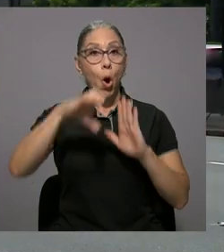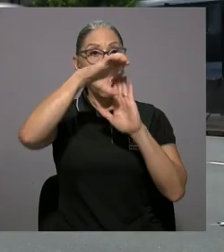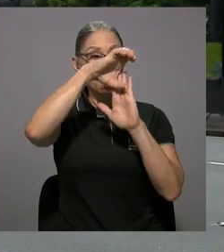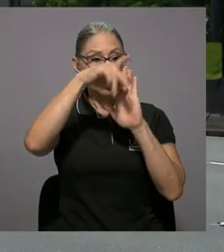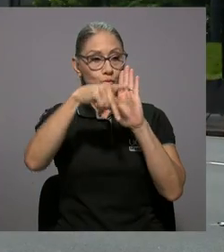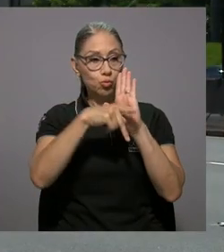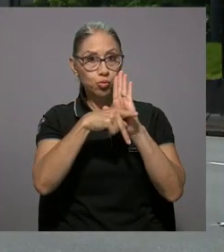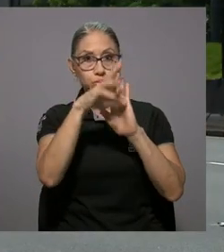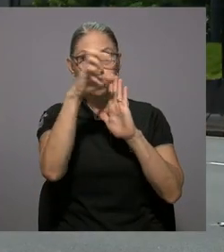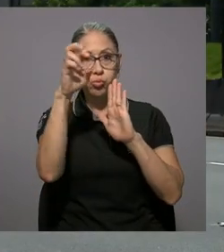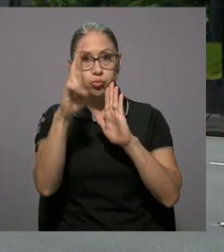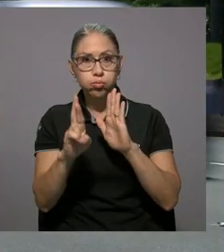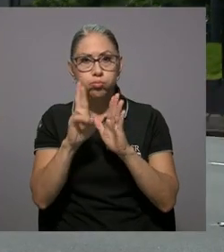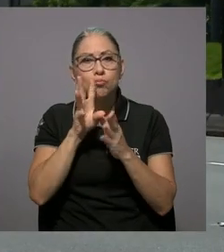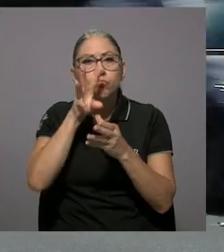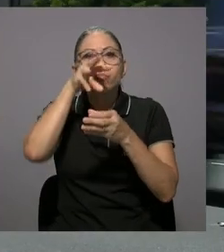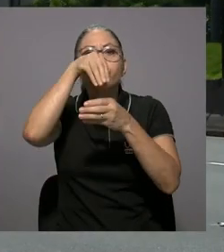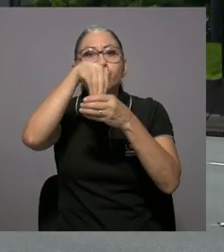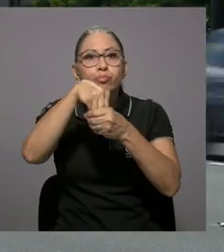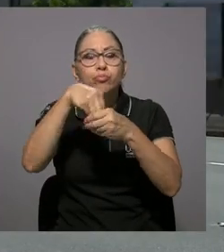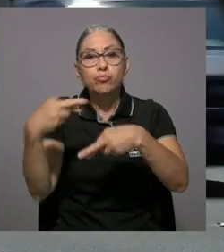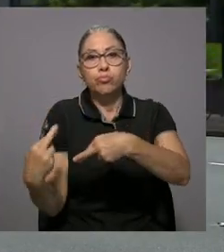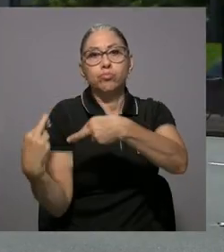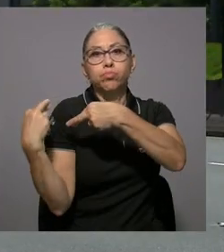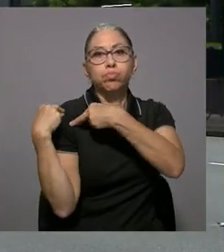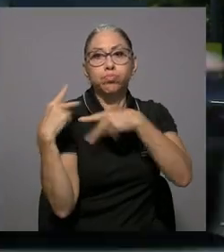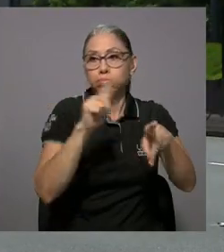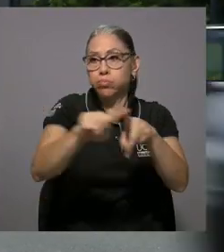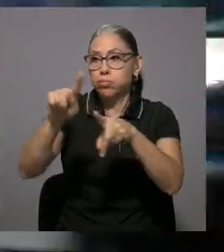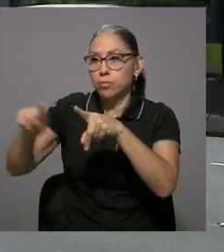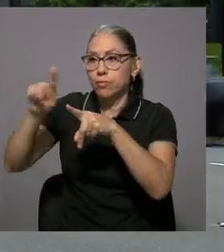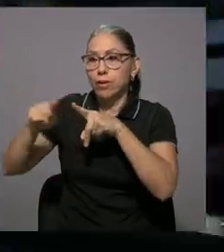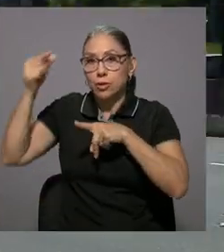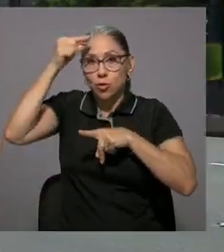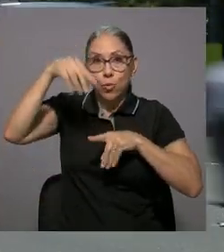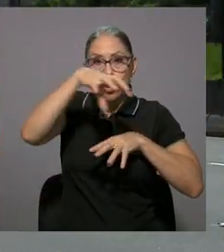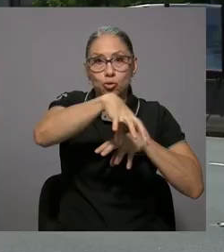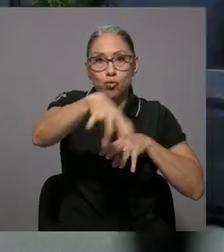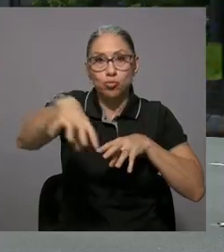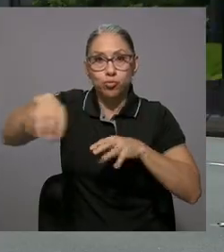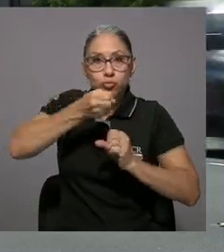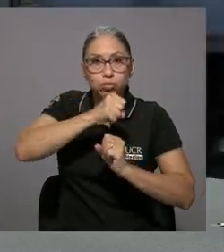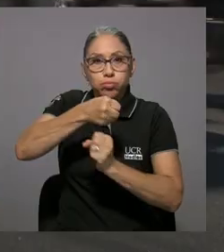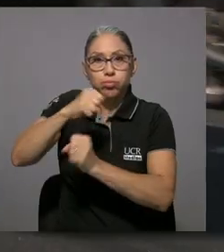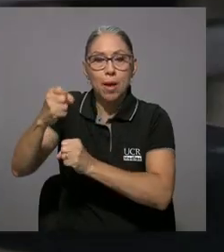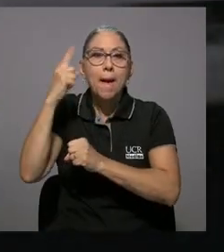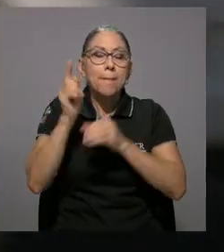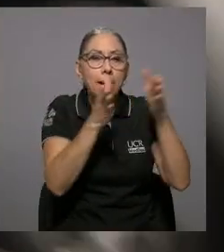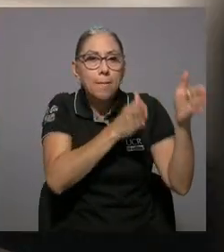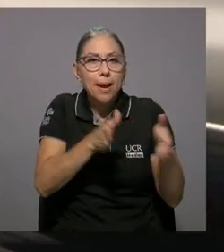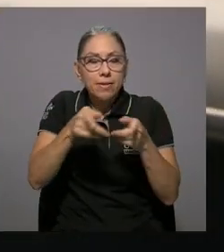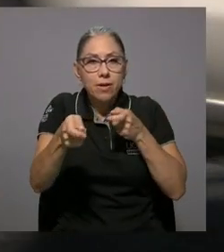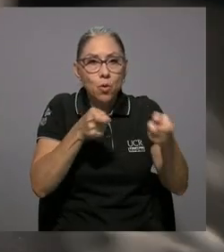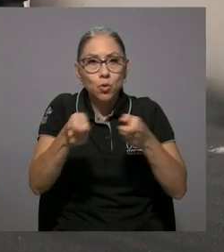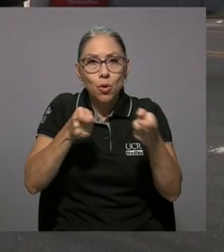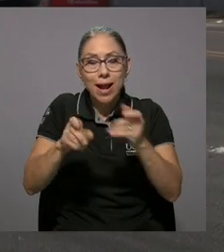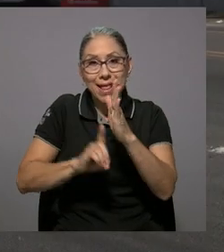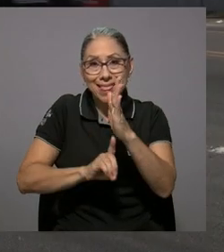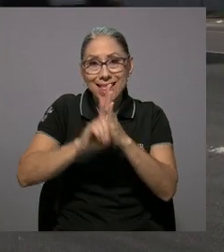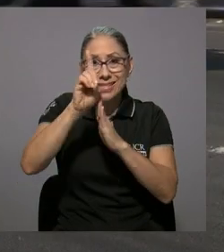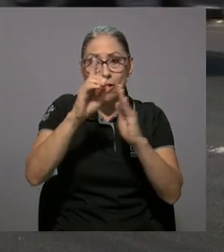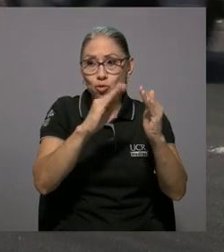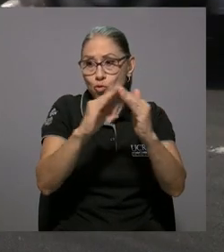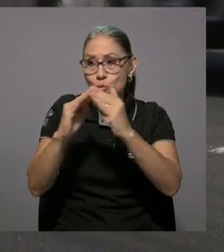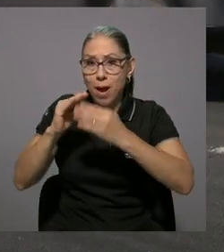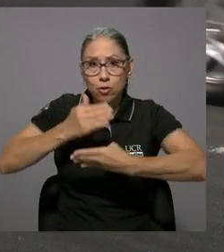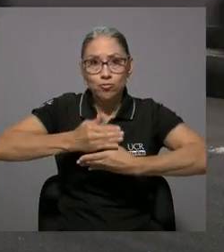La Constitución Política Costarricense contempla la responsabilidad de los gobiernos locales para planificar y controlar